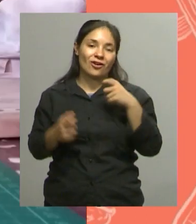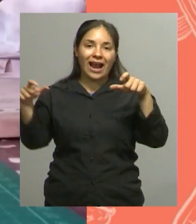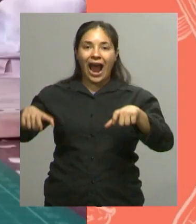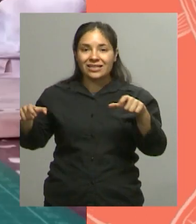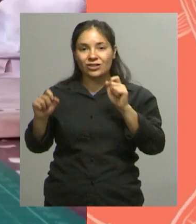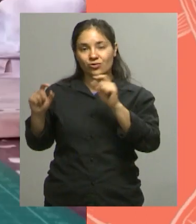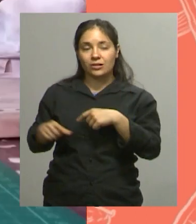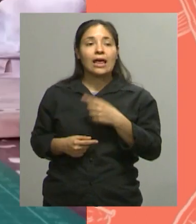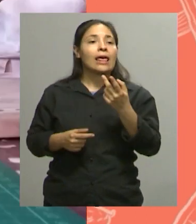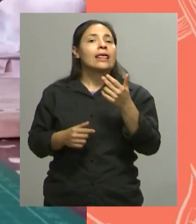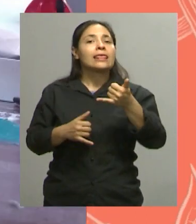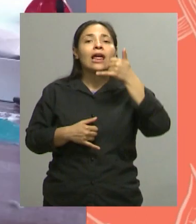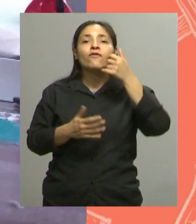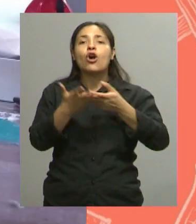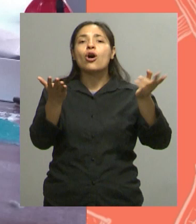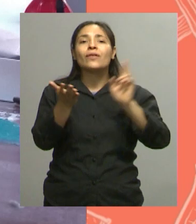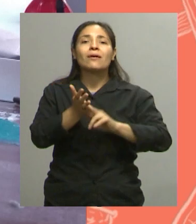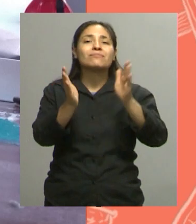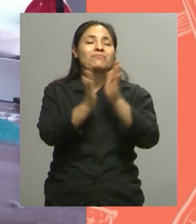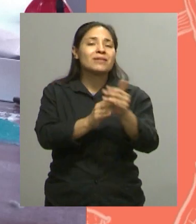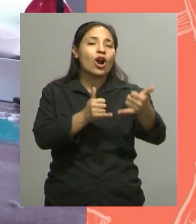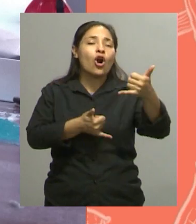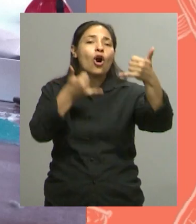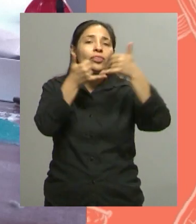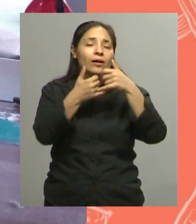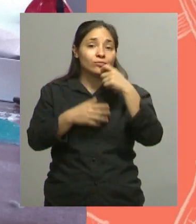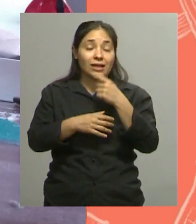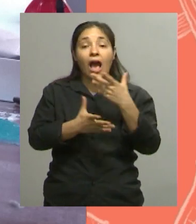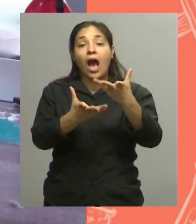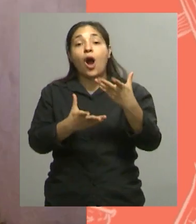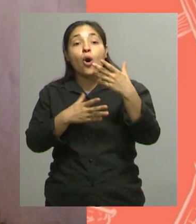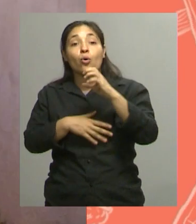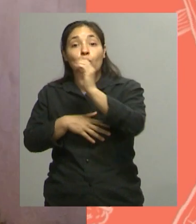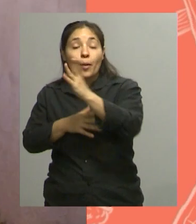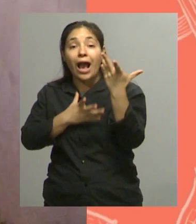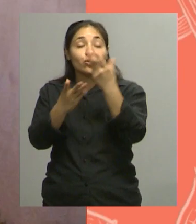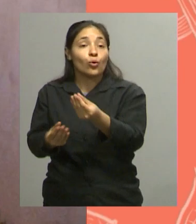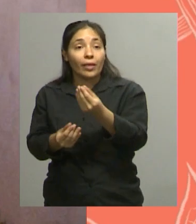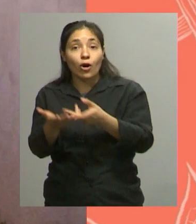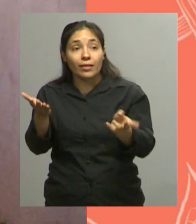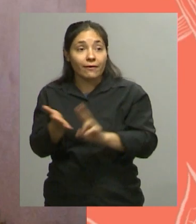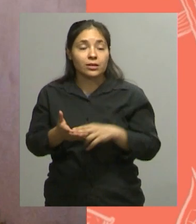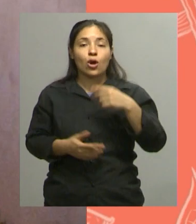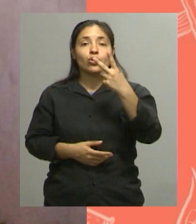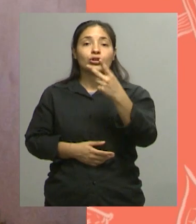repitamos el teléfono? Para que se puedan comunicar con vos Y si quieren colaborar con el club, lo hagan ¿Lo podés repetir, por favor?